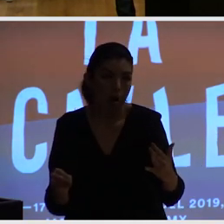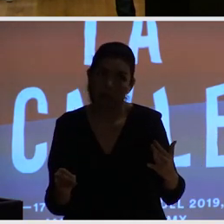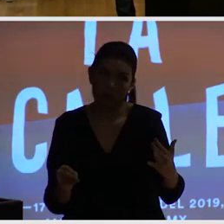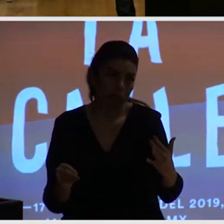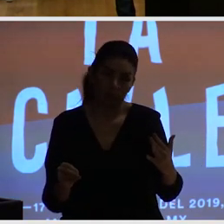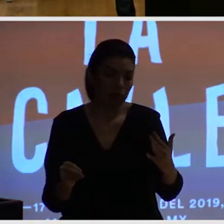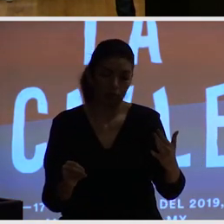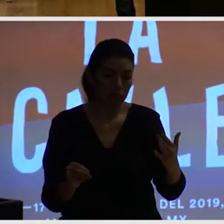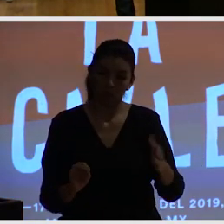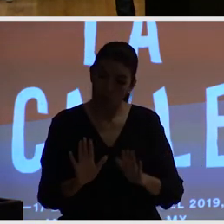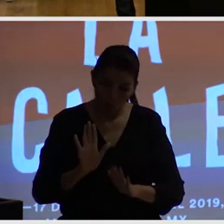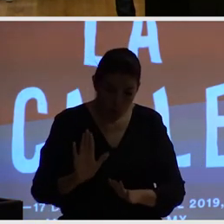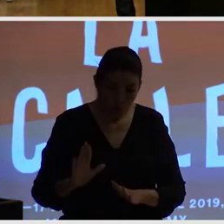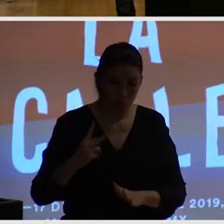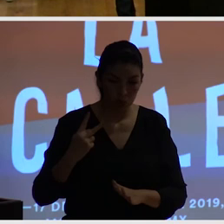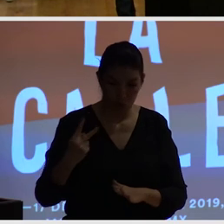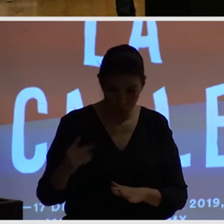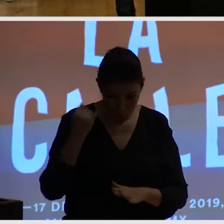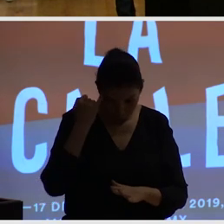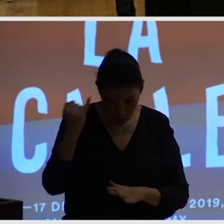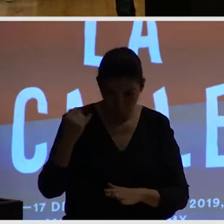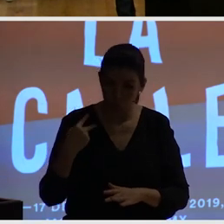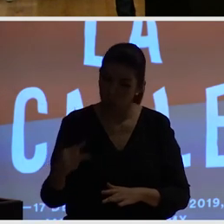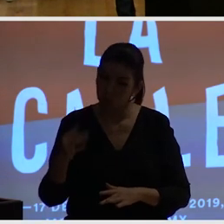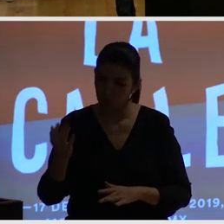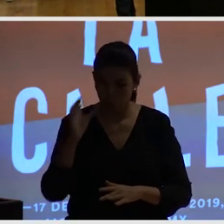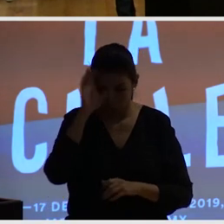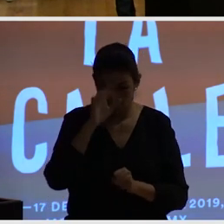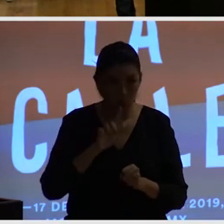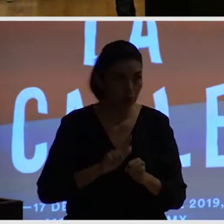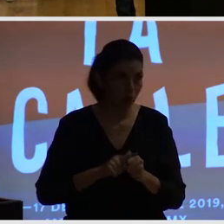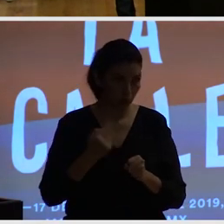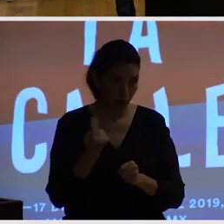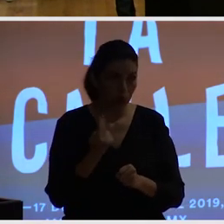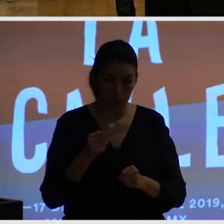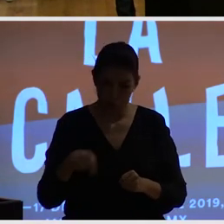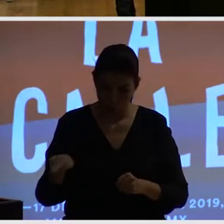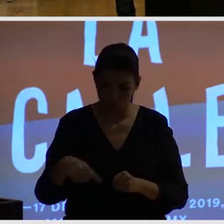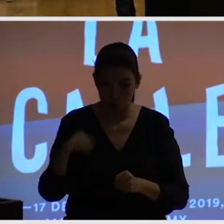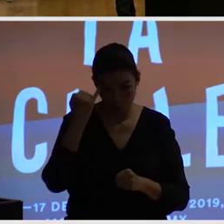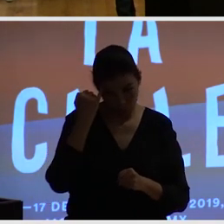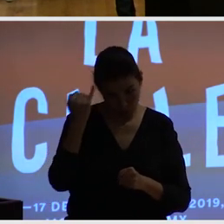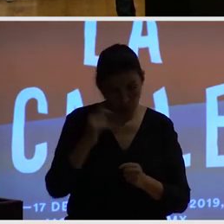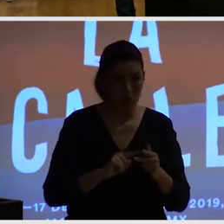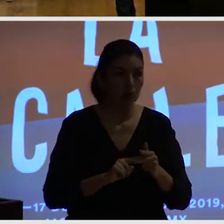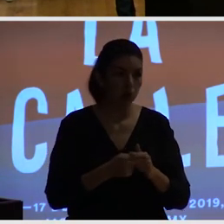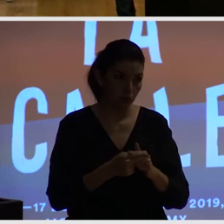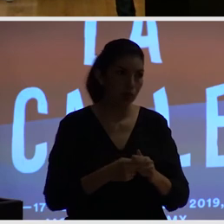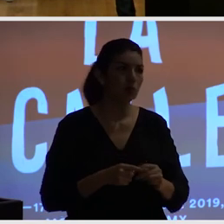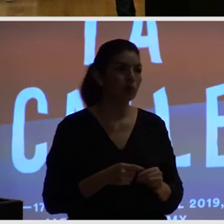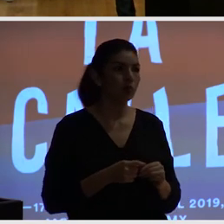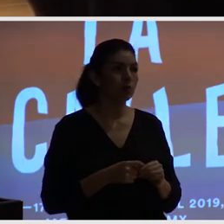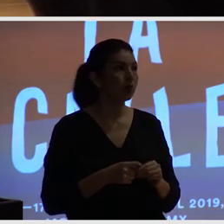fuerzas una cultura de la vida pública la gente en Latinoamérica entiende qué es la vida pública y para qué sirve y también diría yo una